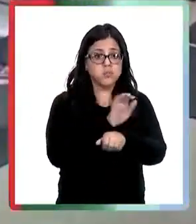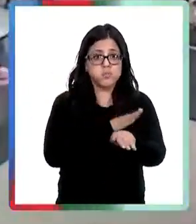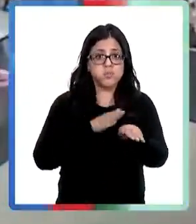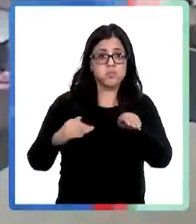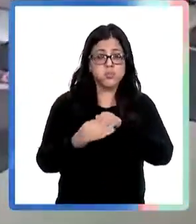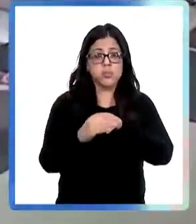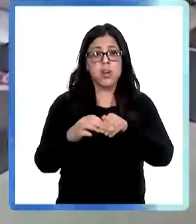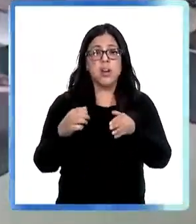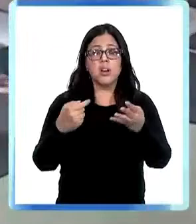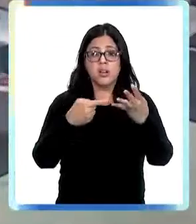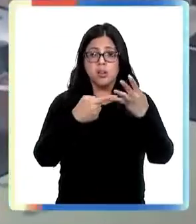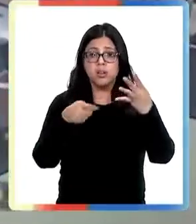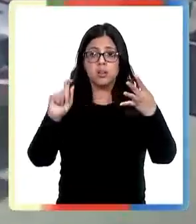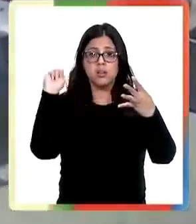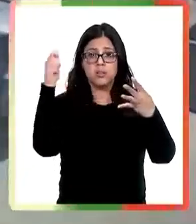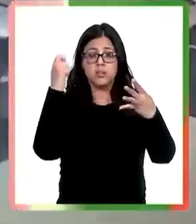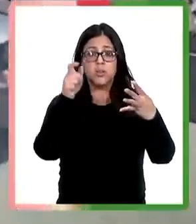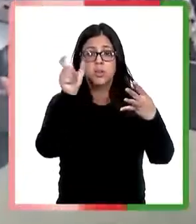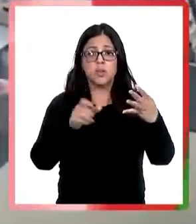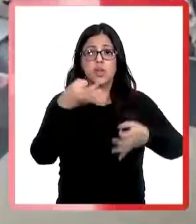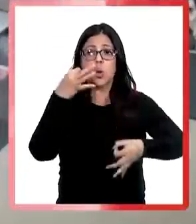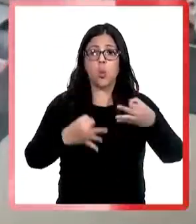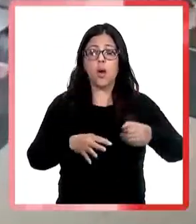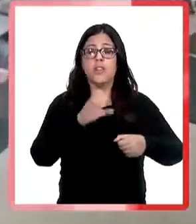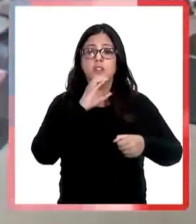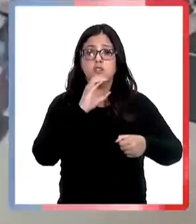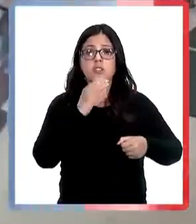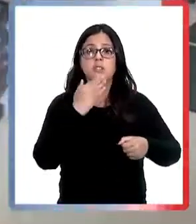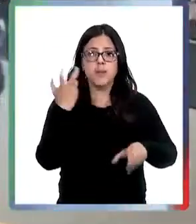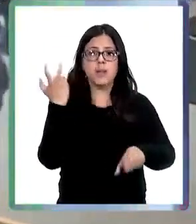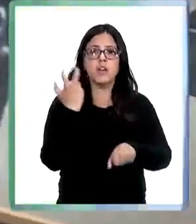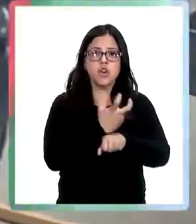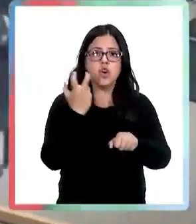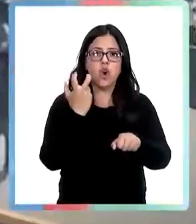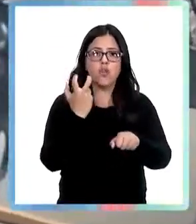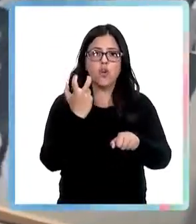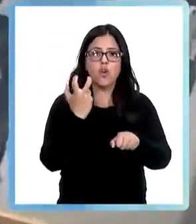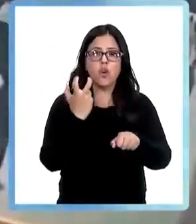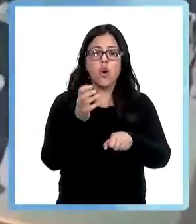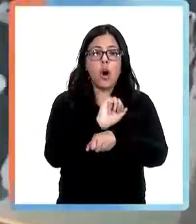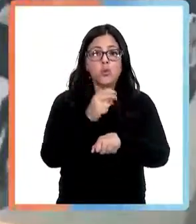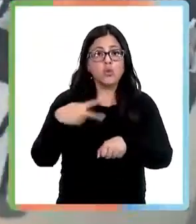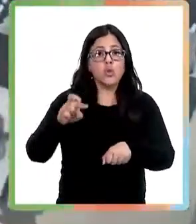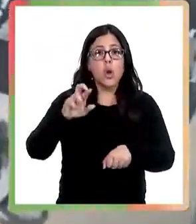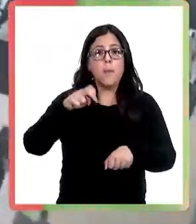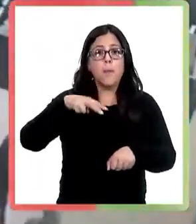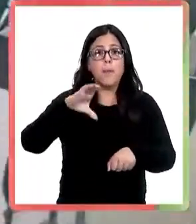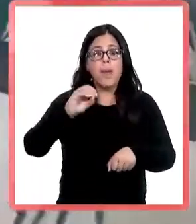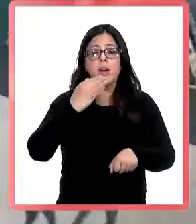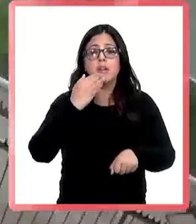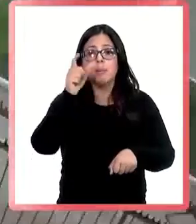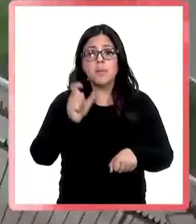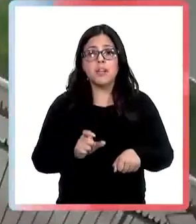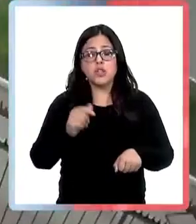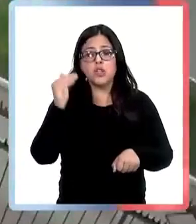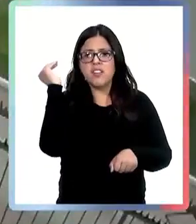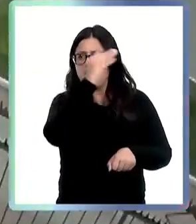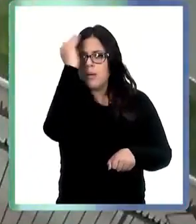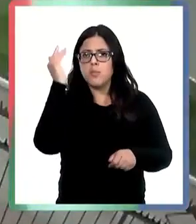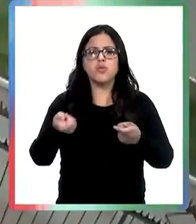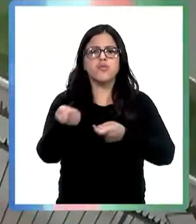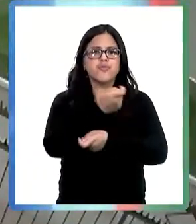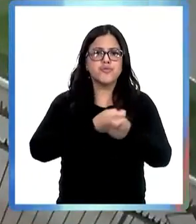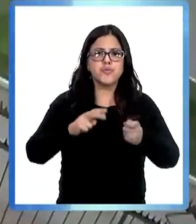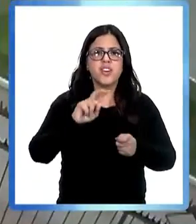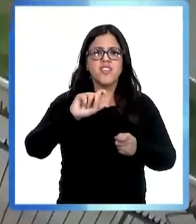vehículo en Penco, como también un conocido comerciante de la Vega Monumental que murió tras ser abordado por delincuentes que robaron